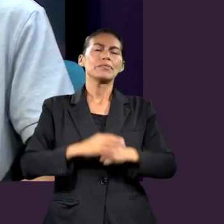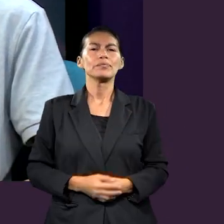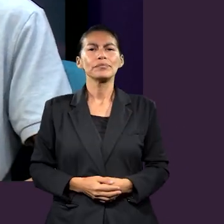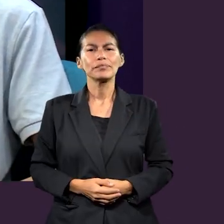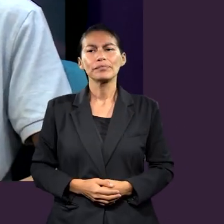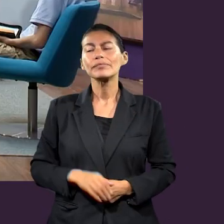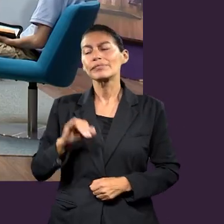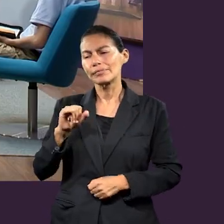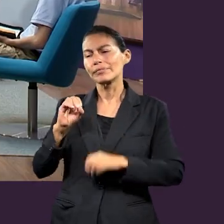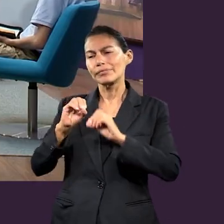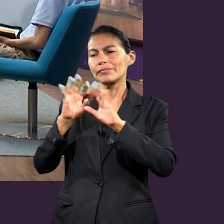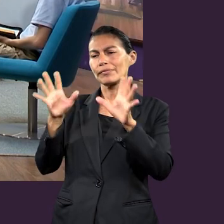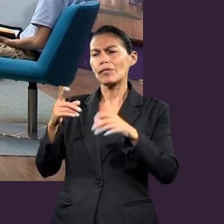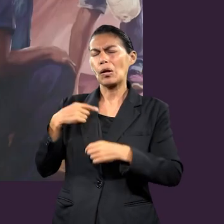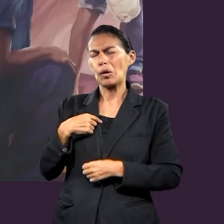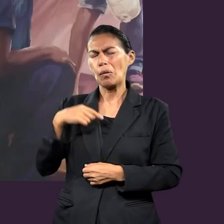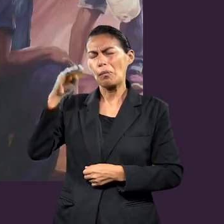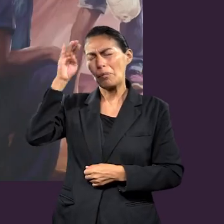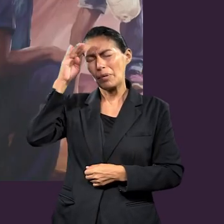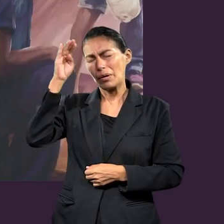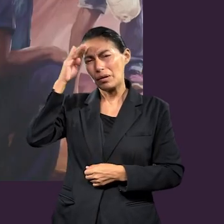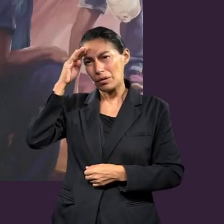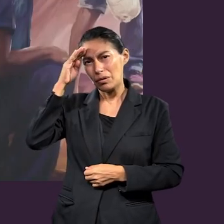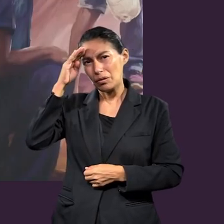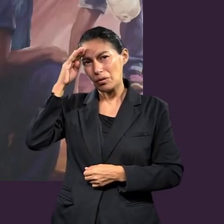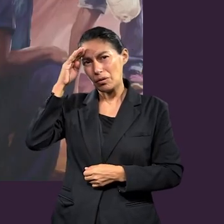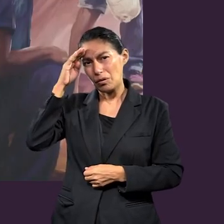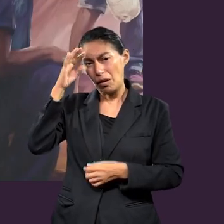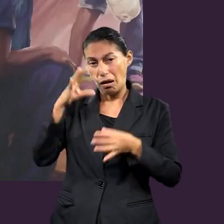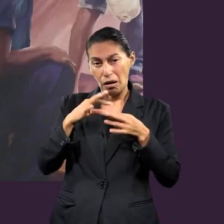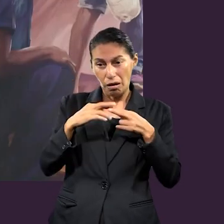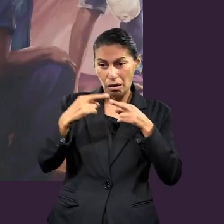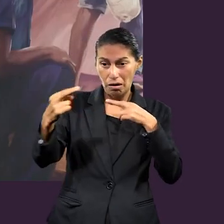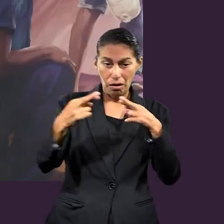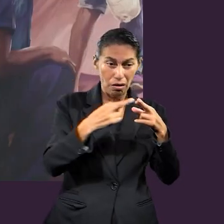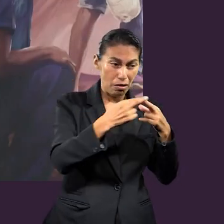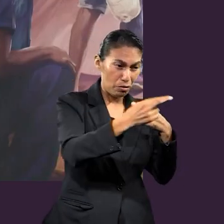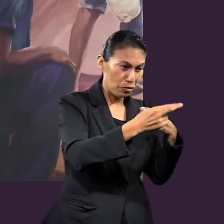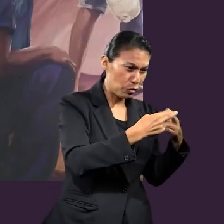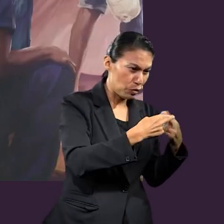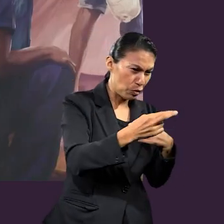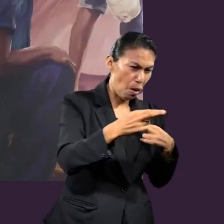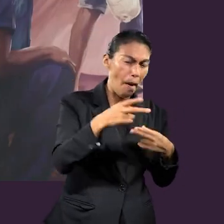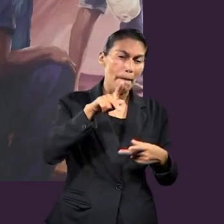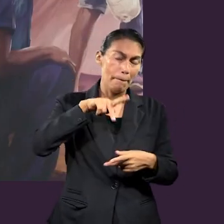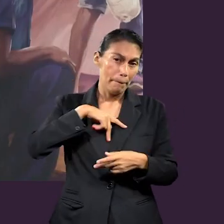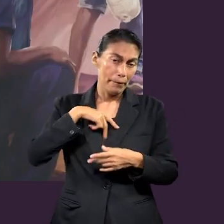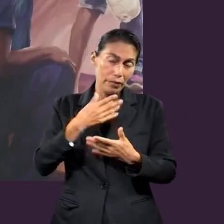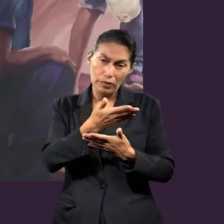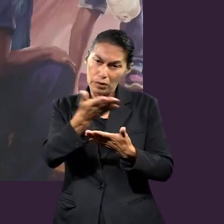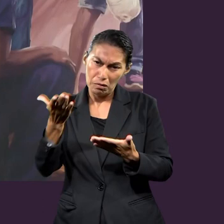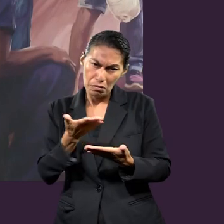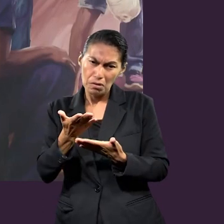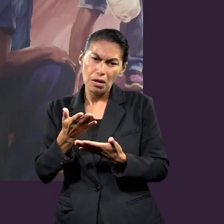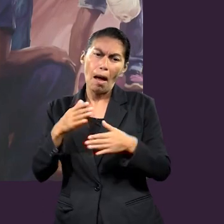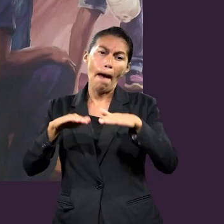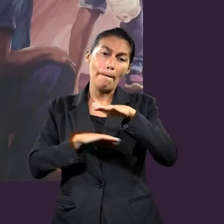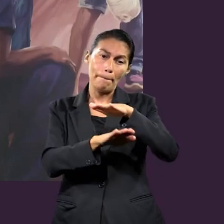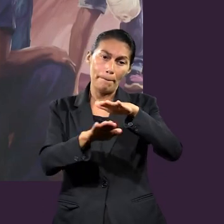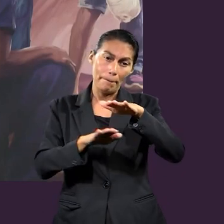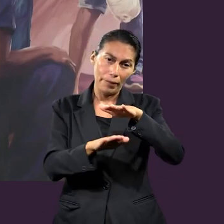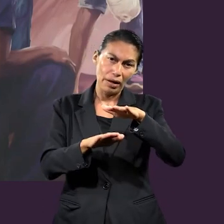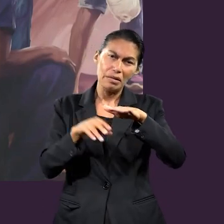Hay que enseñar eso. Amén. Claro. Yo, de manera general, creo que lo que me queda es que todas nuestras relaciones, tanto sociales como